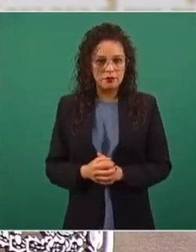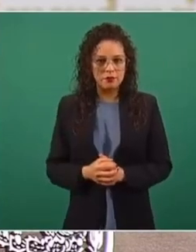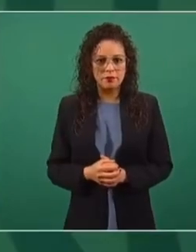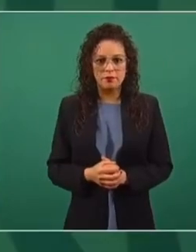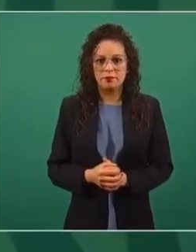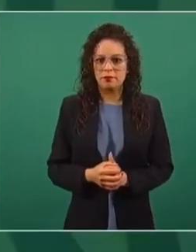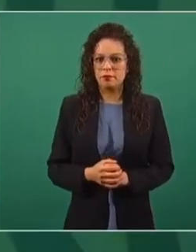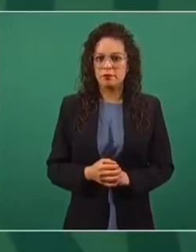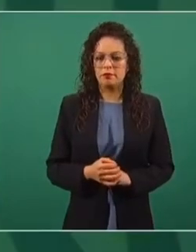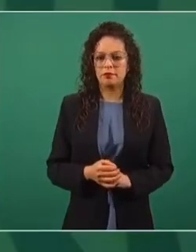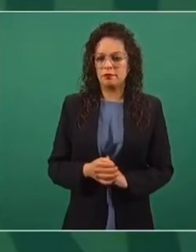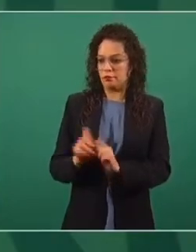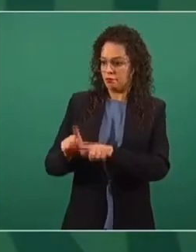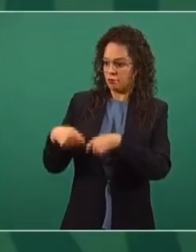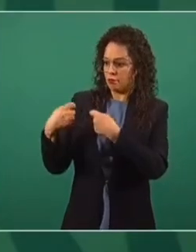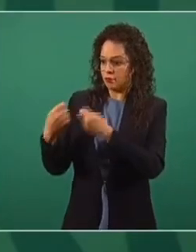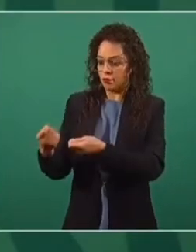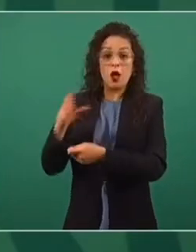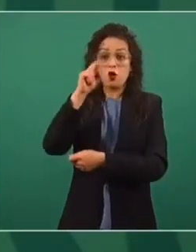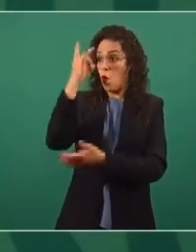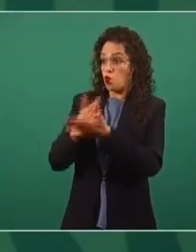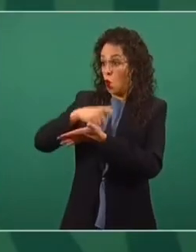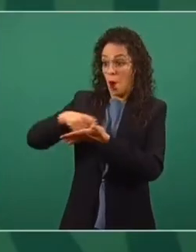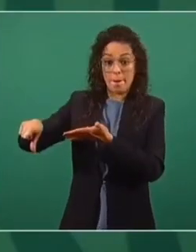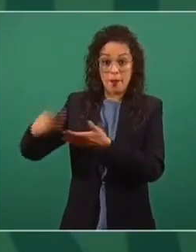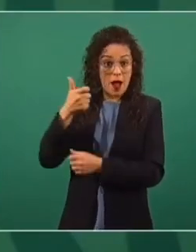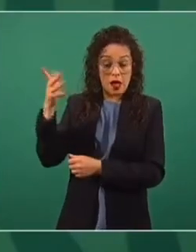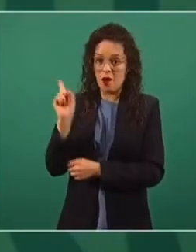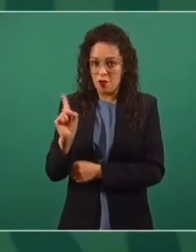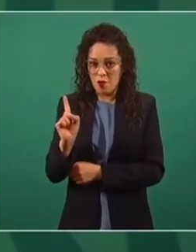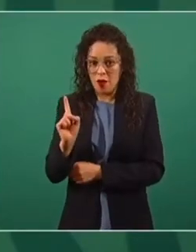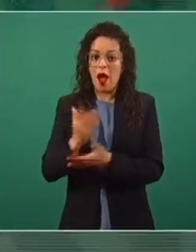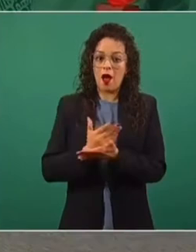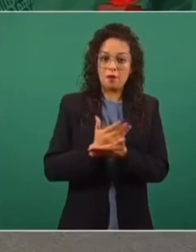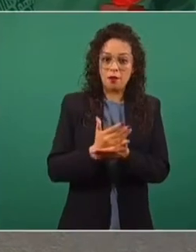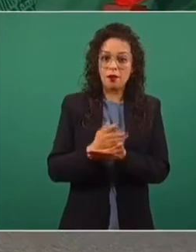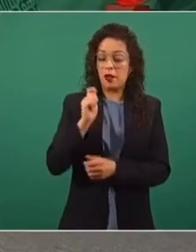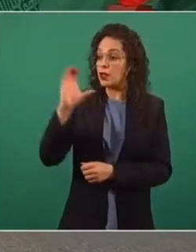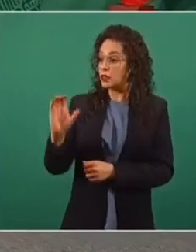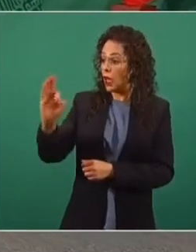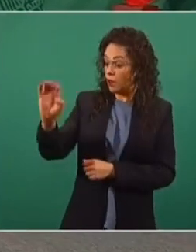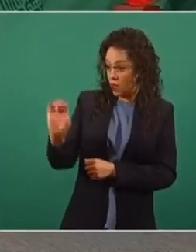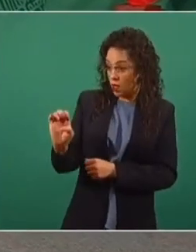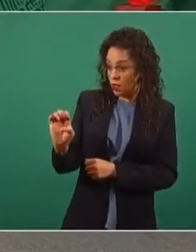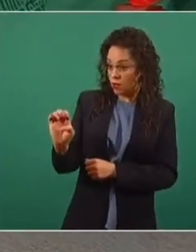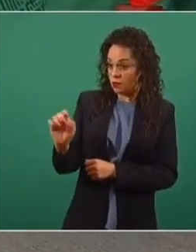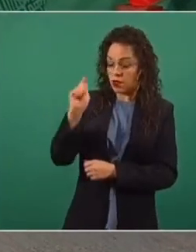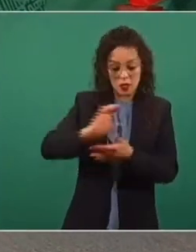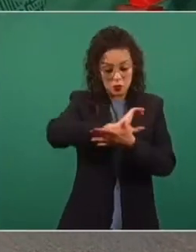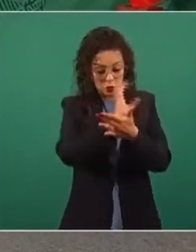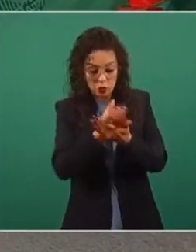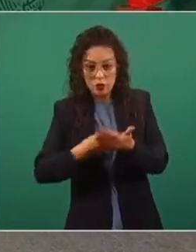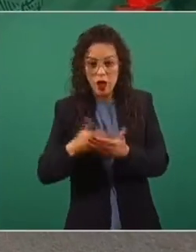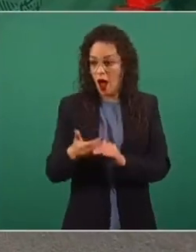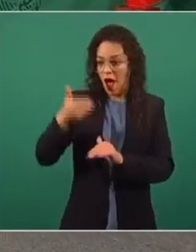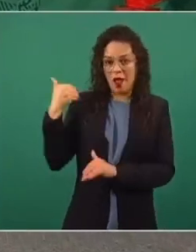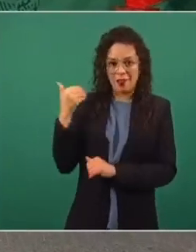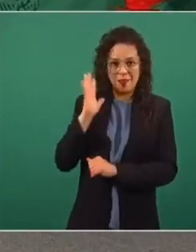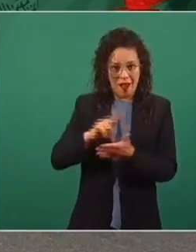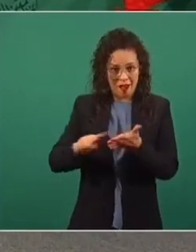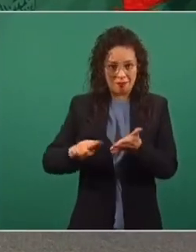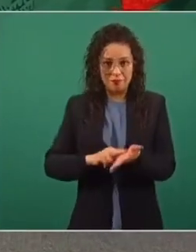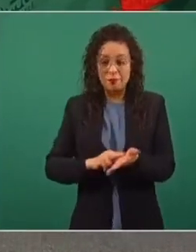que se le entregan subsidios. No sólo se le compra caro. La Comisión Federal, por los contratos que se establecieron antes,